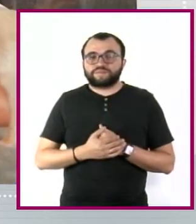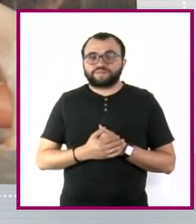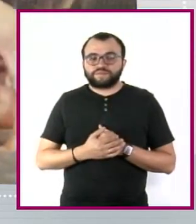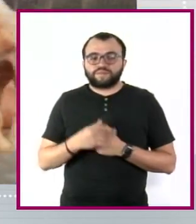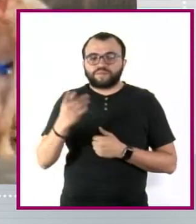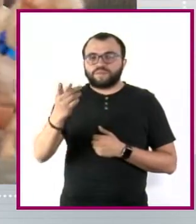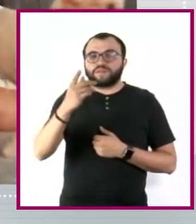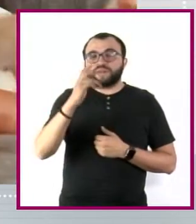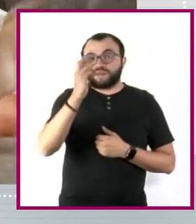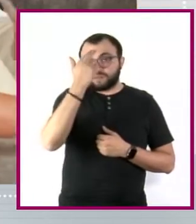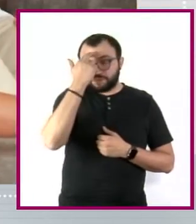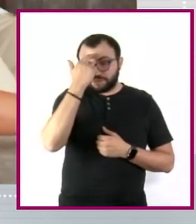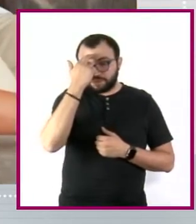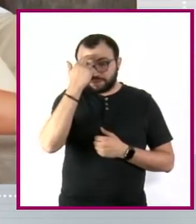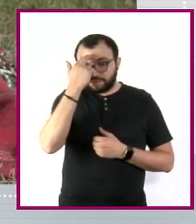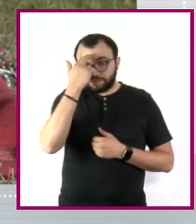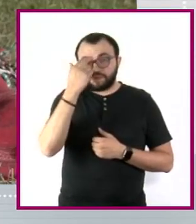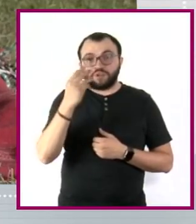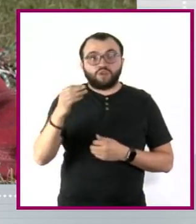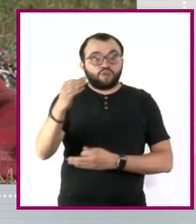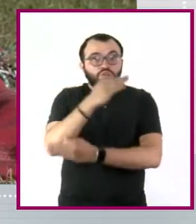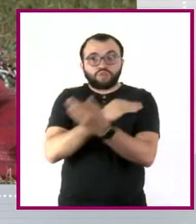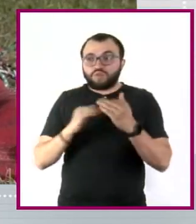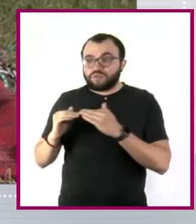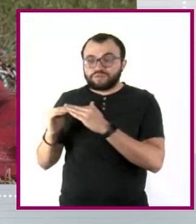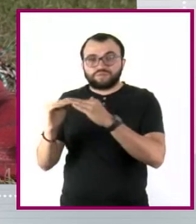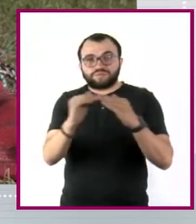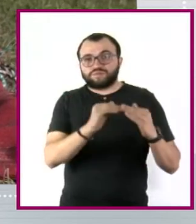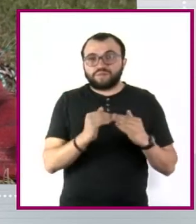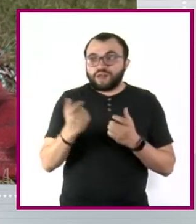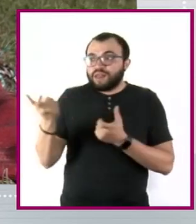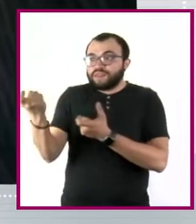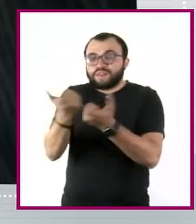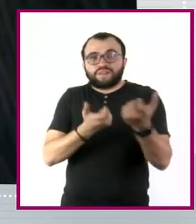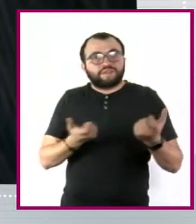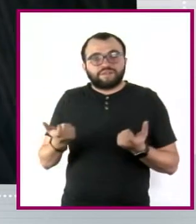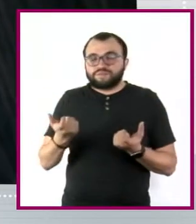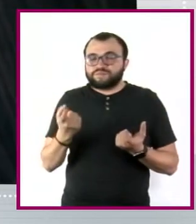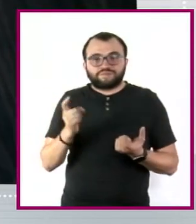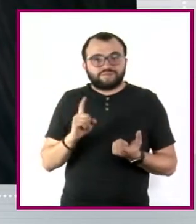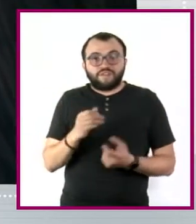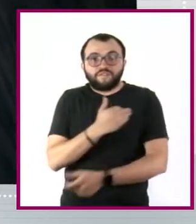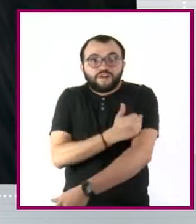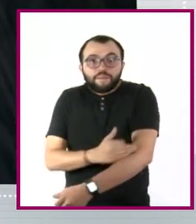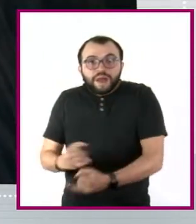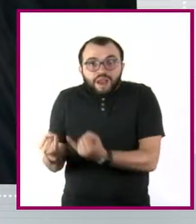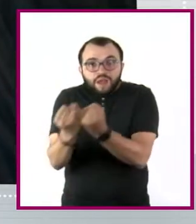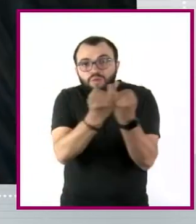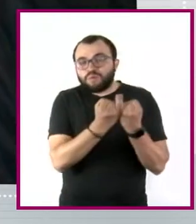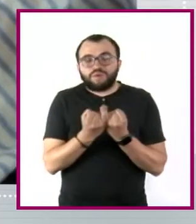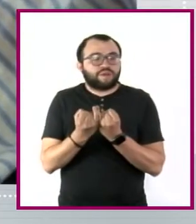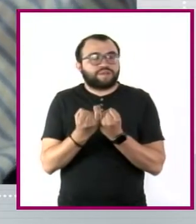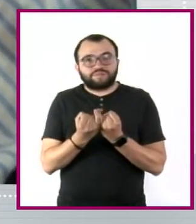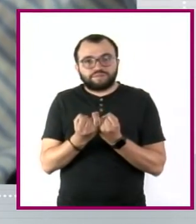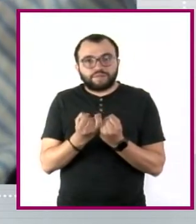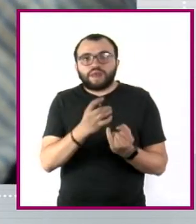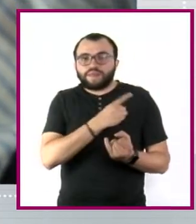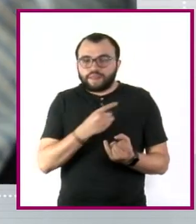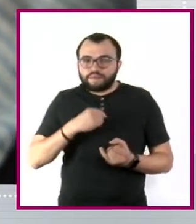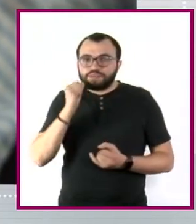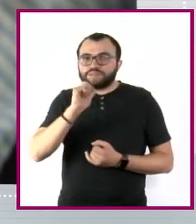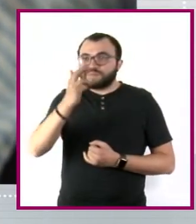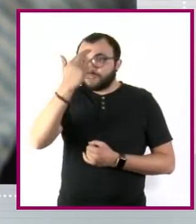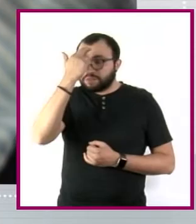no vivimos de condiciones iguales, no vivimos de familias iguales, hay que recordar siempre que el otro o la otra